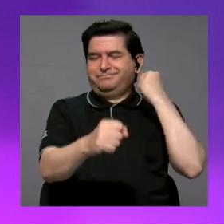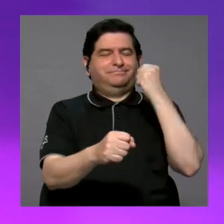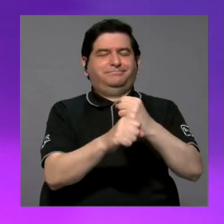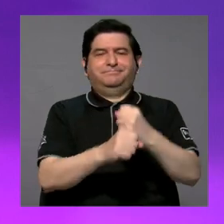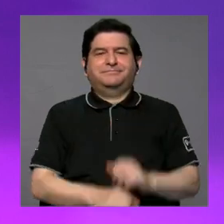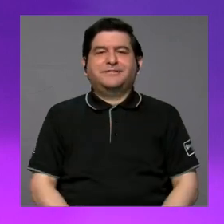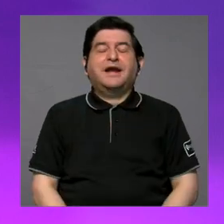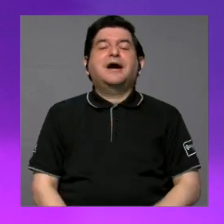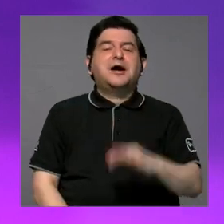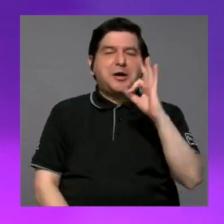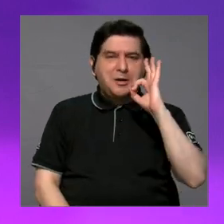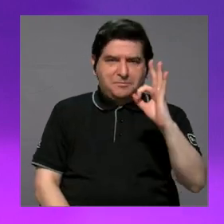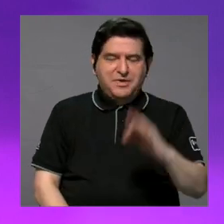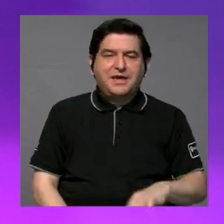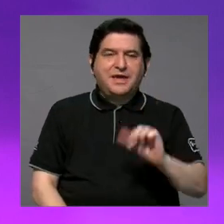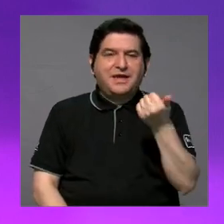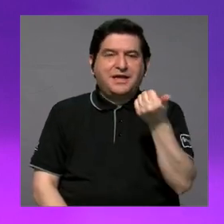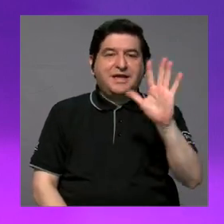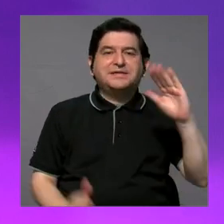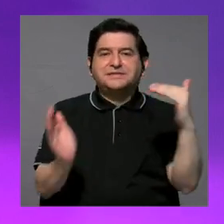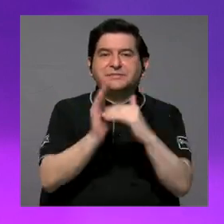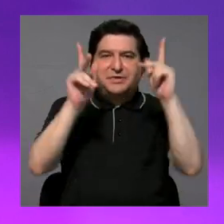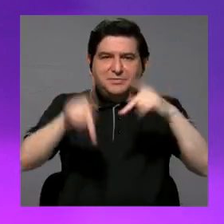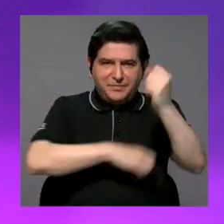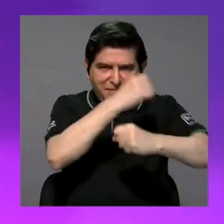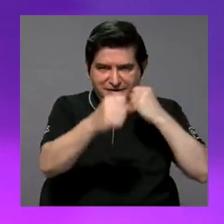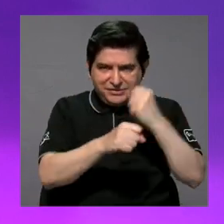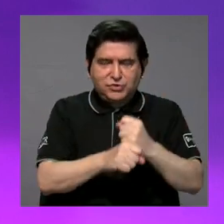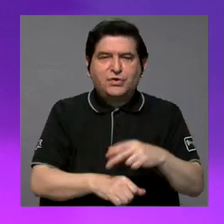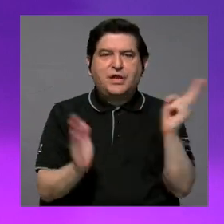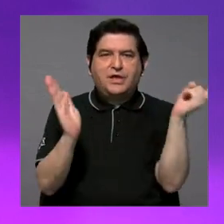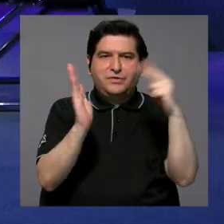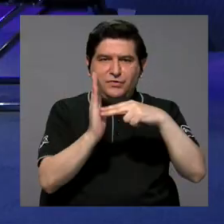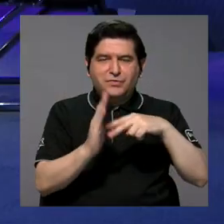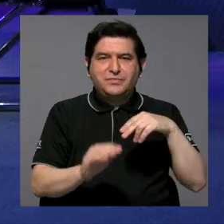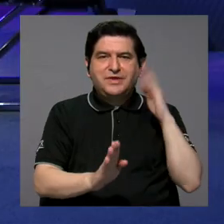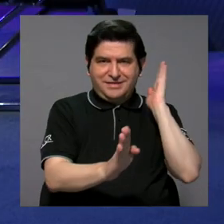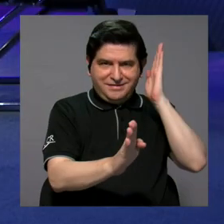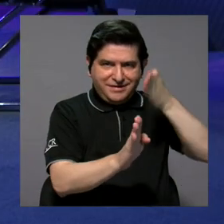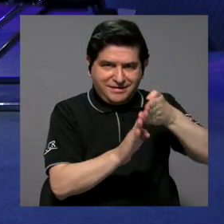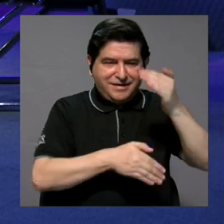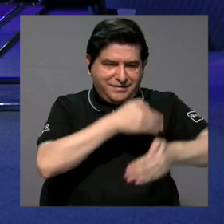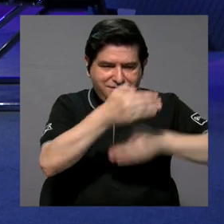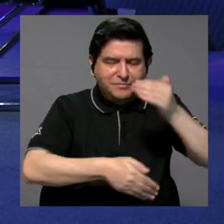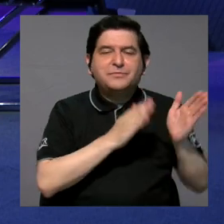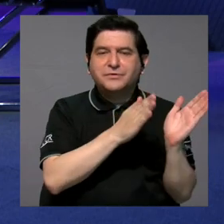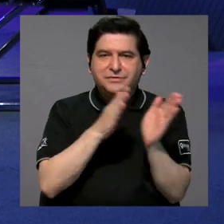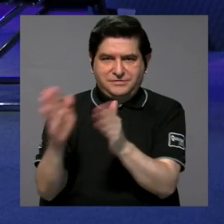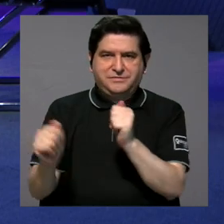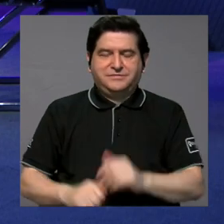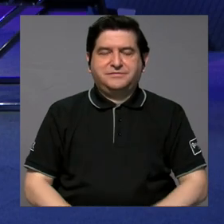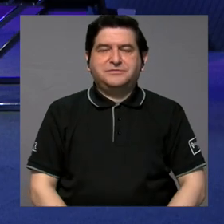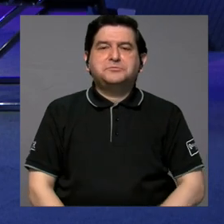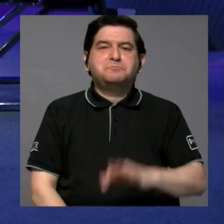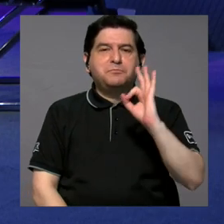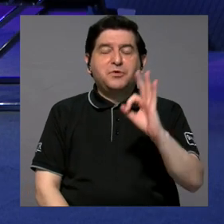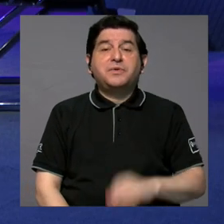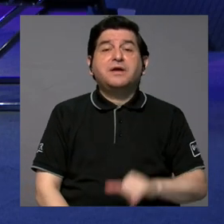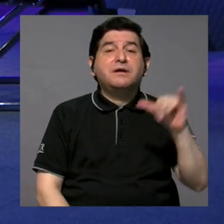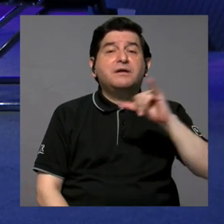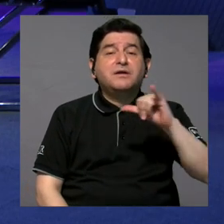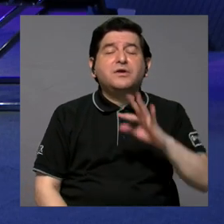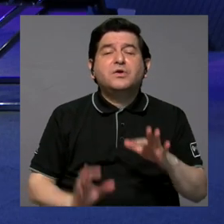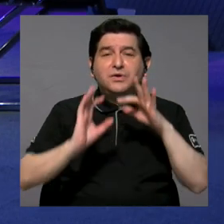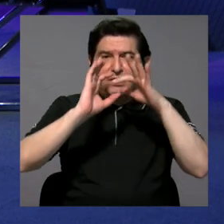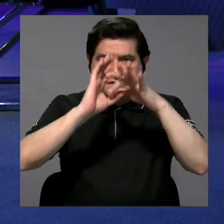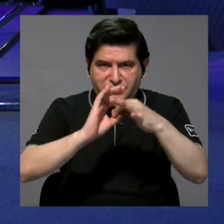Anual, ok, muy bien. Sí, 15 mil personas al año y 2 mil específicamente en temas... Específicamente en procesos formativos. Ok, muy bien. Que también tiene que